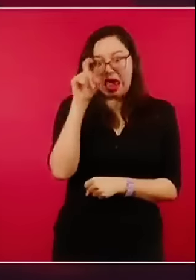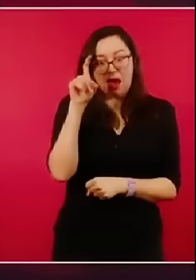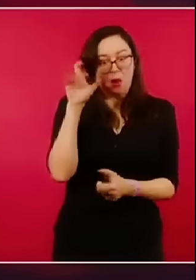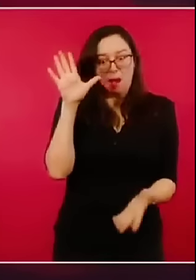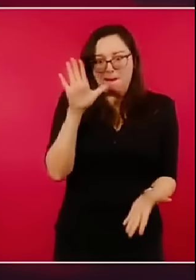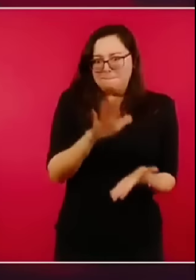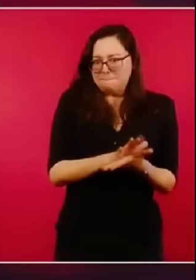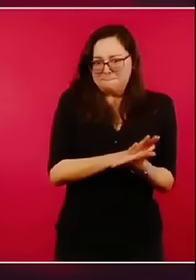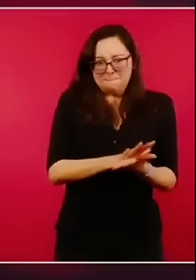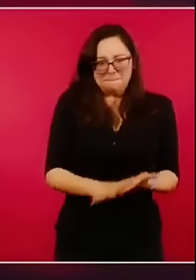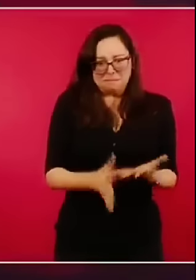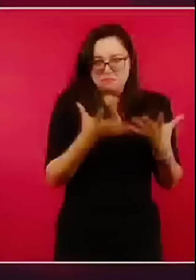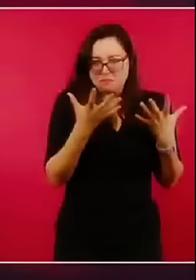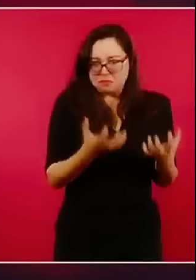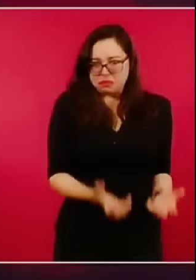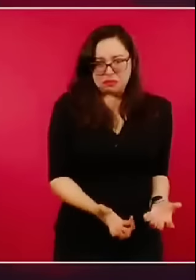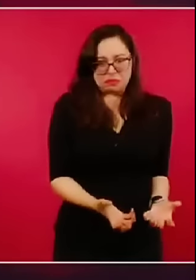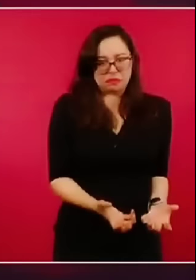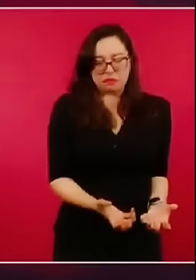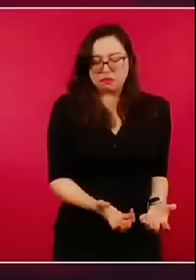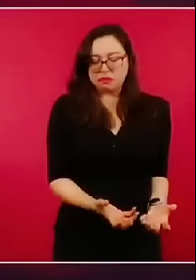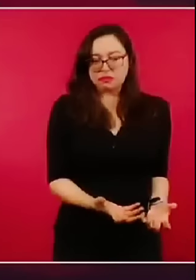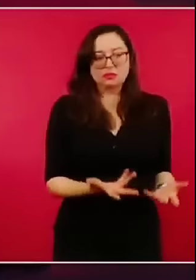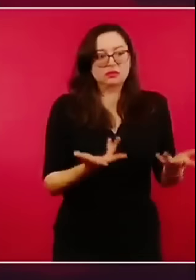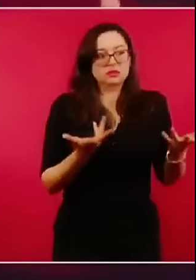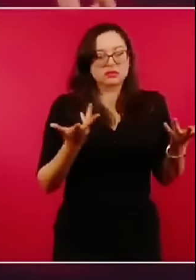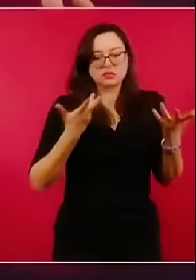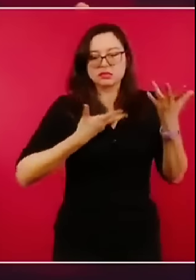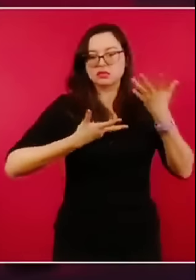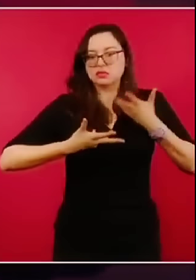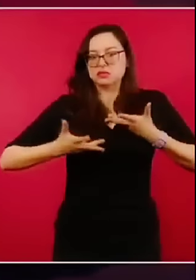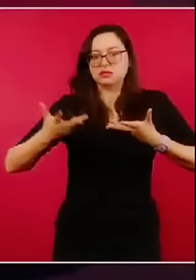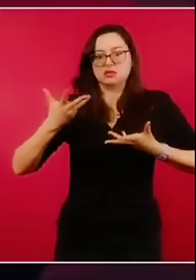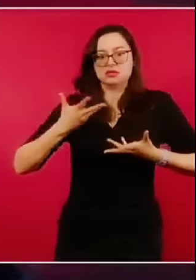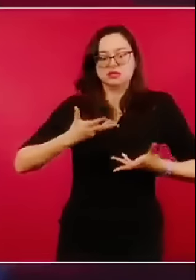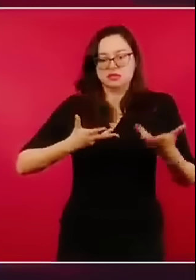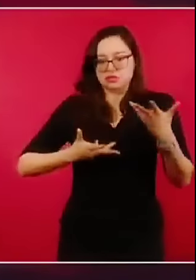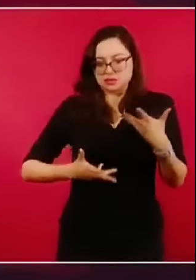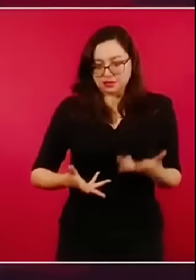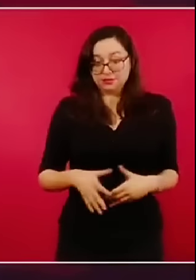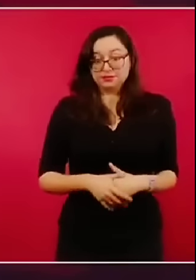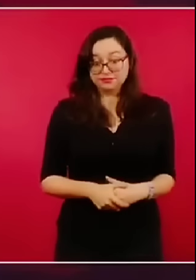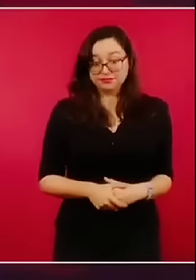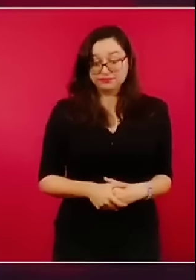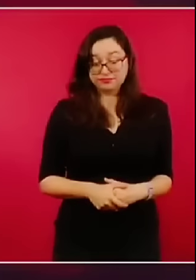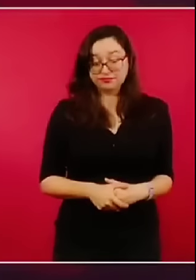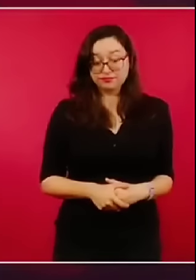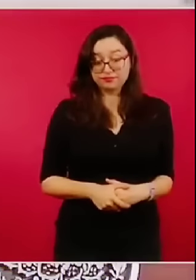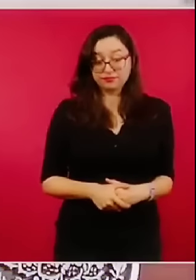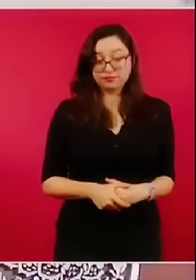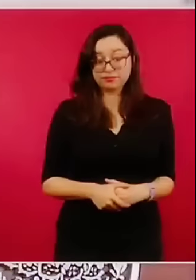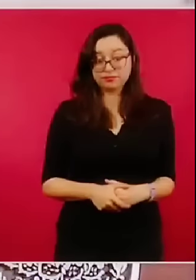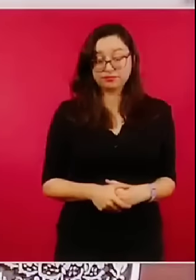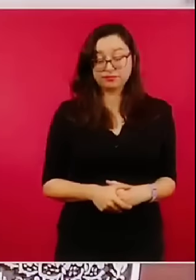en toda la zona metropolitana de Monterrey.